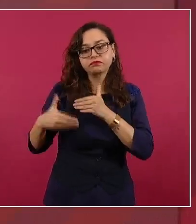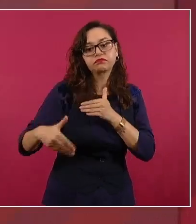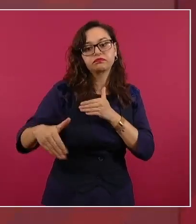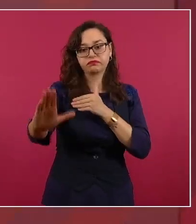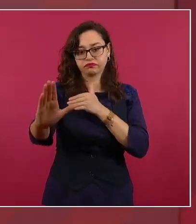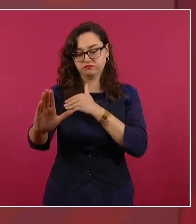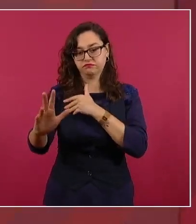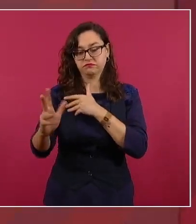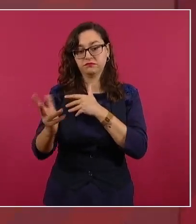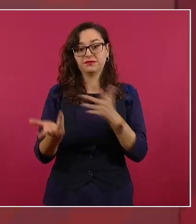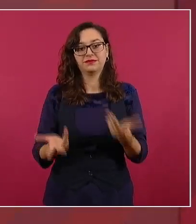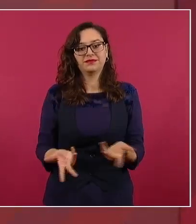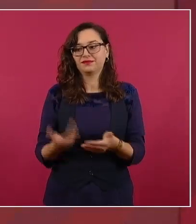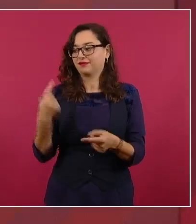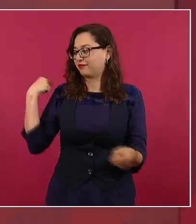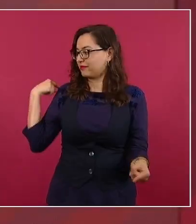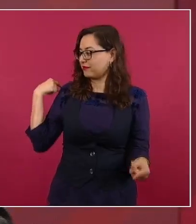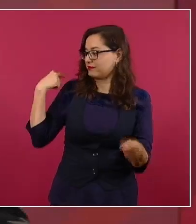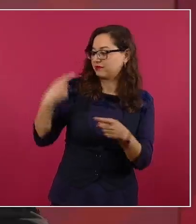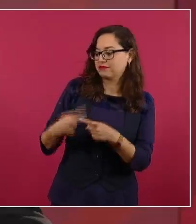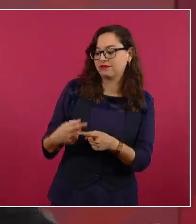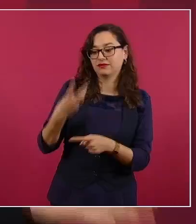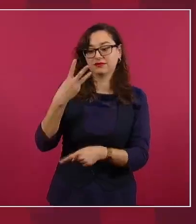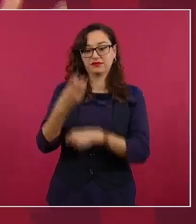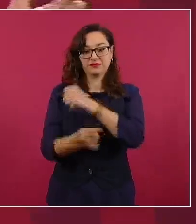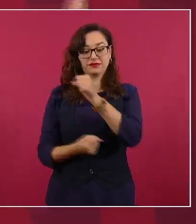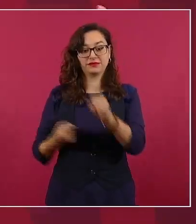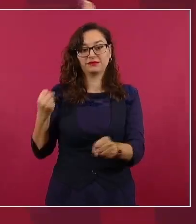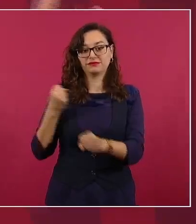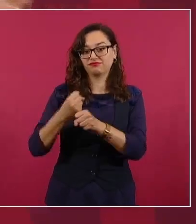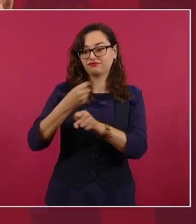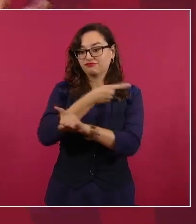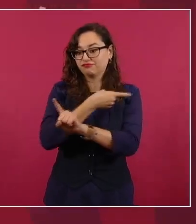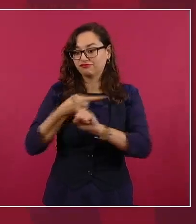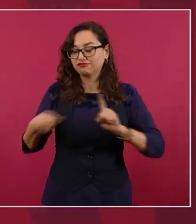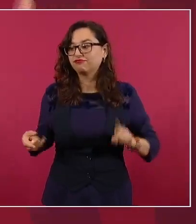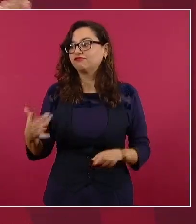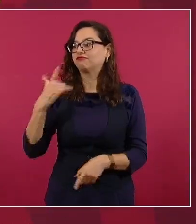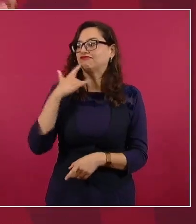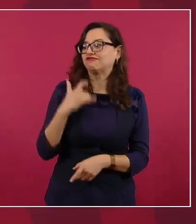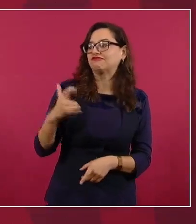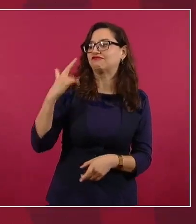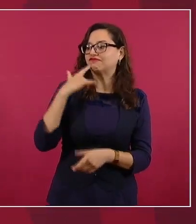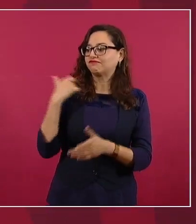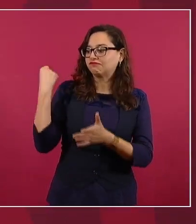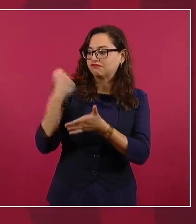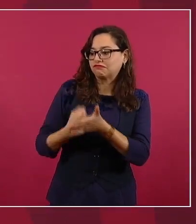a hacer una